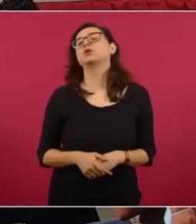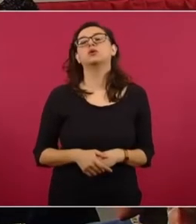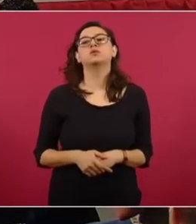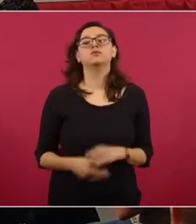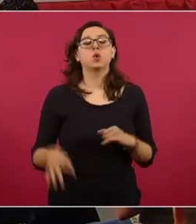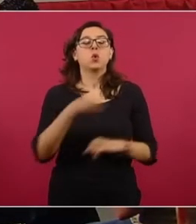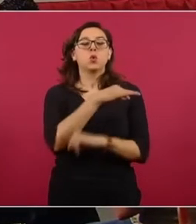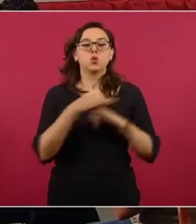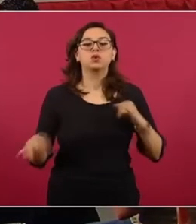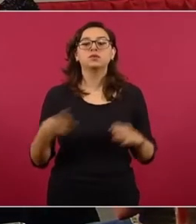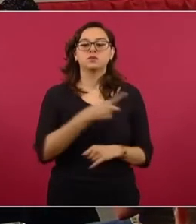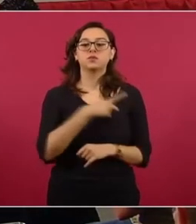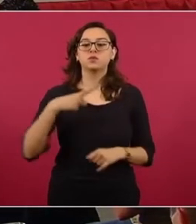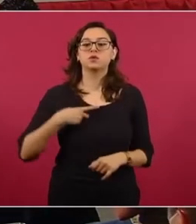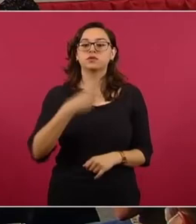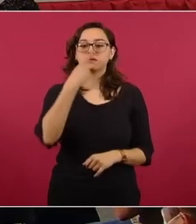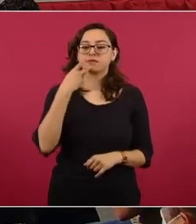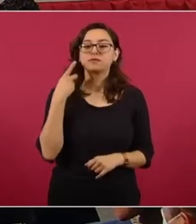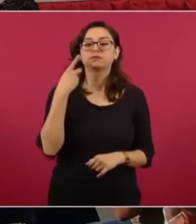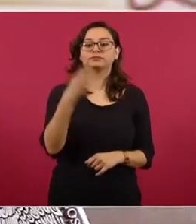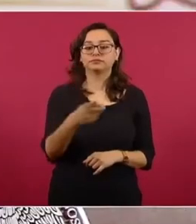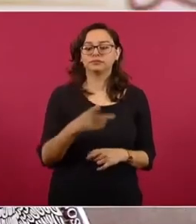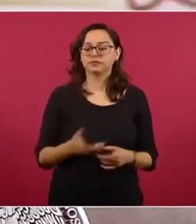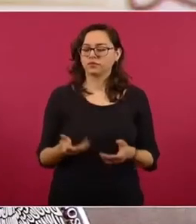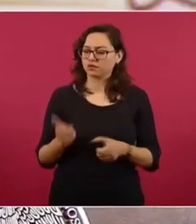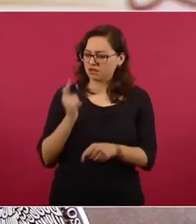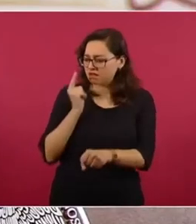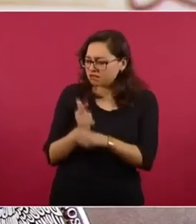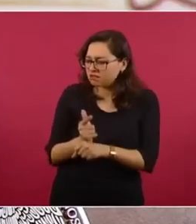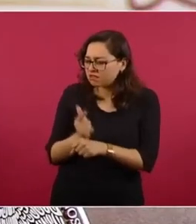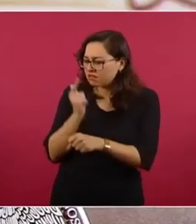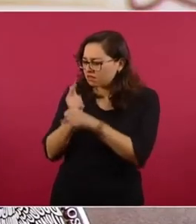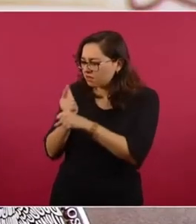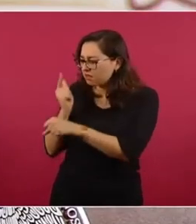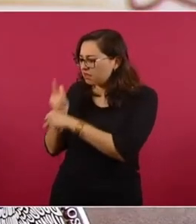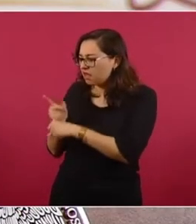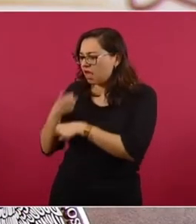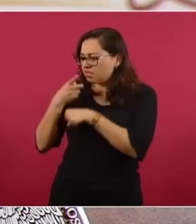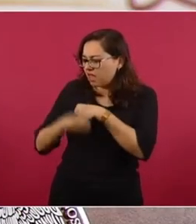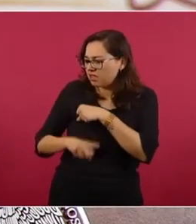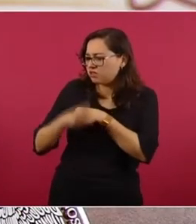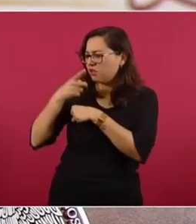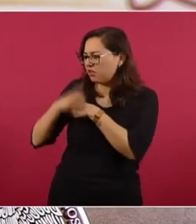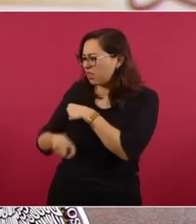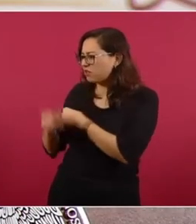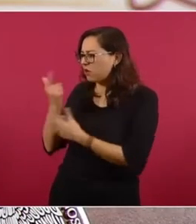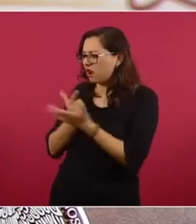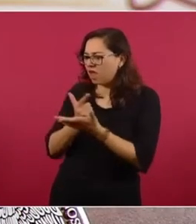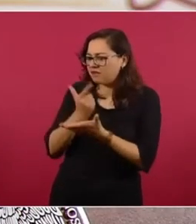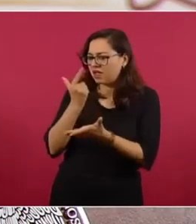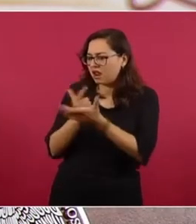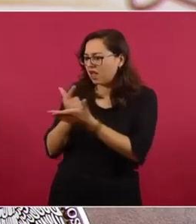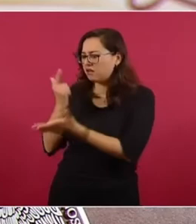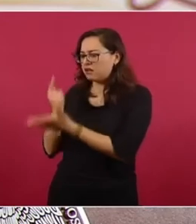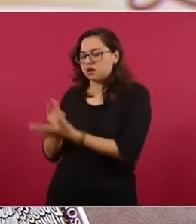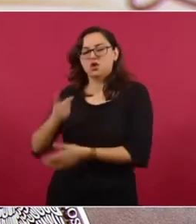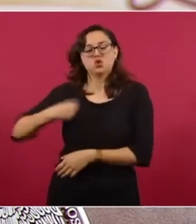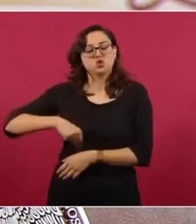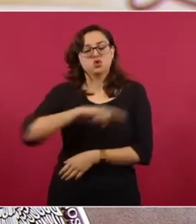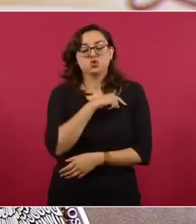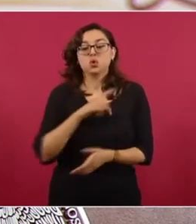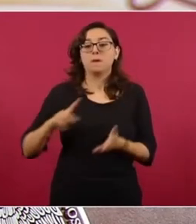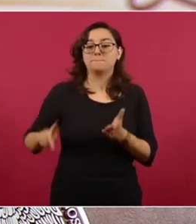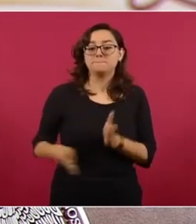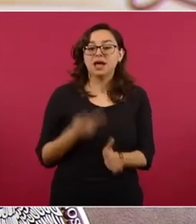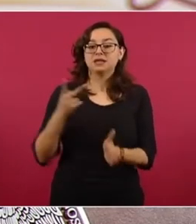empezaron estos elementos de evidencia hemos emitido estas alertas, la que ya habíamos emitido, perdón, no fue